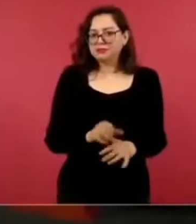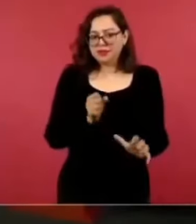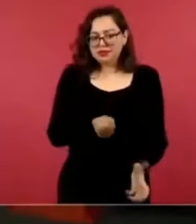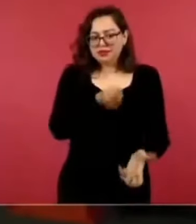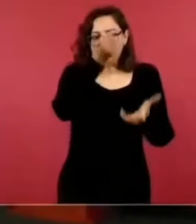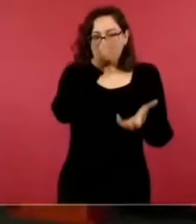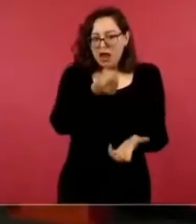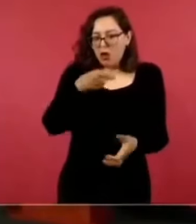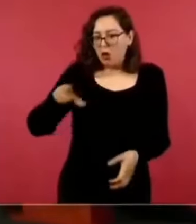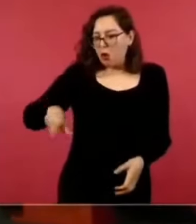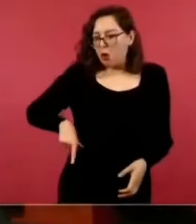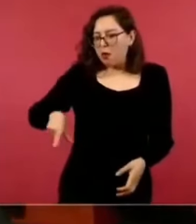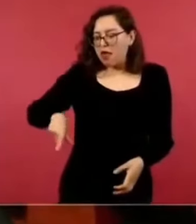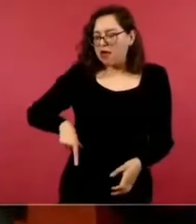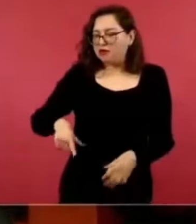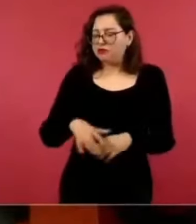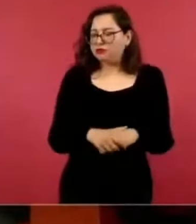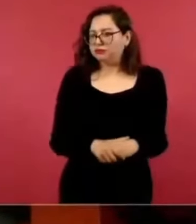extranjero.